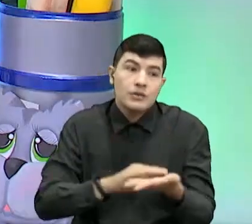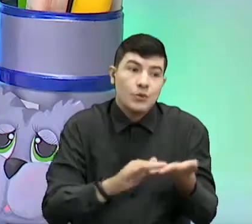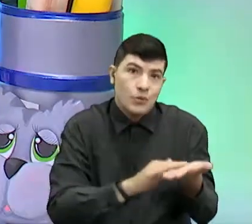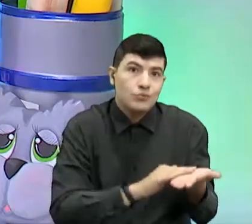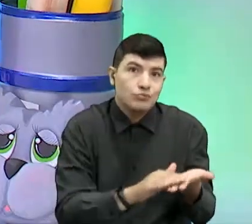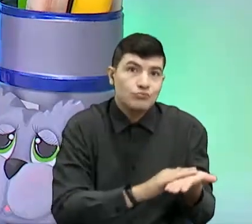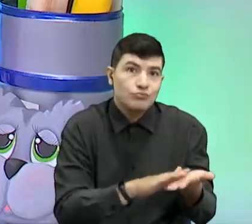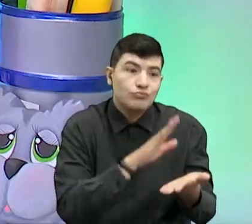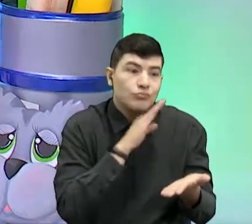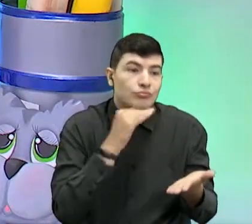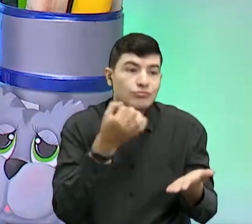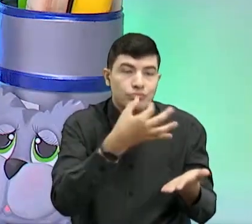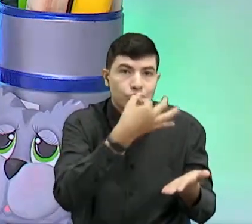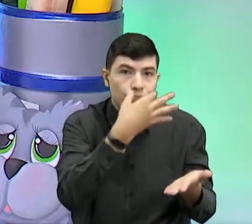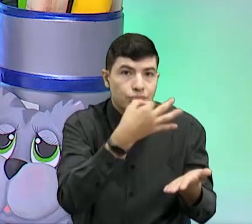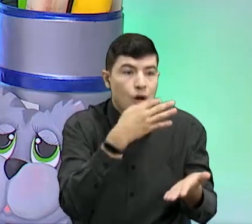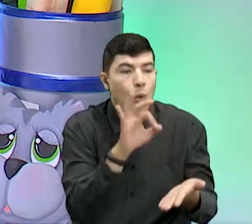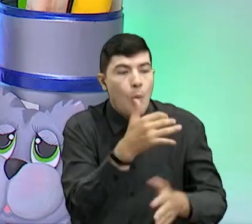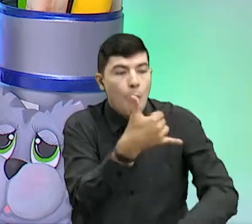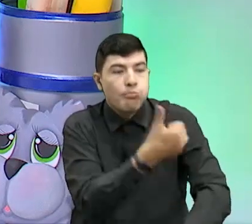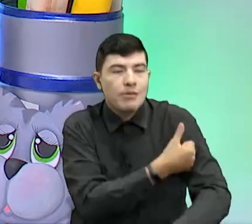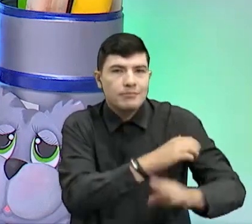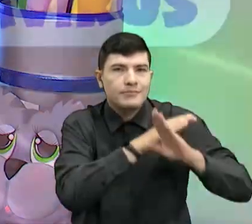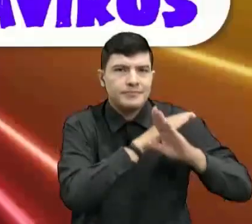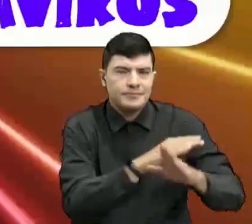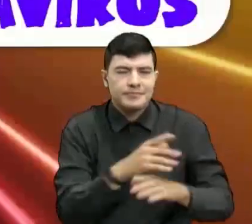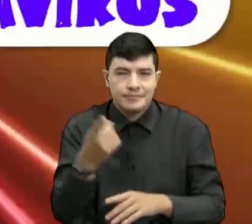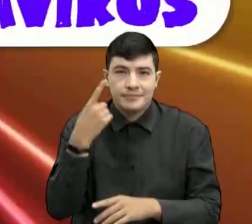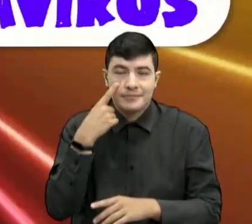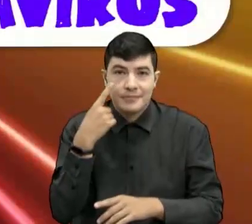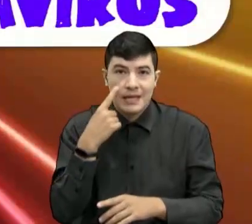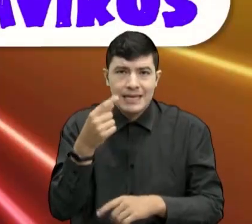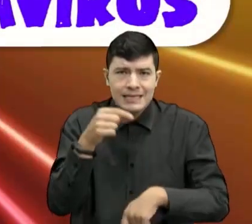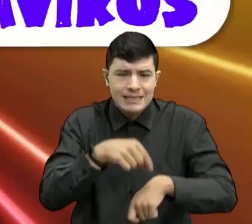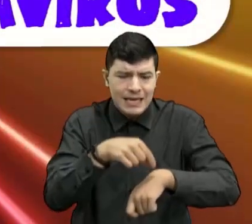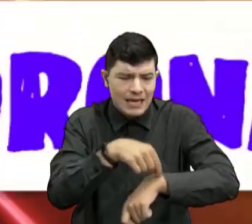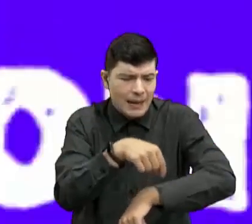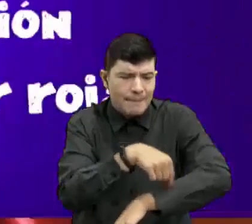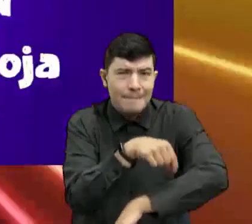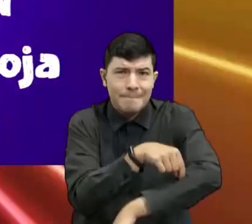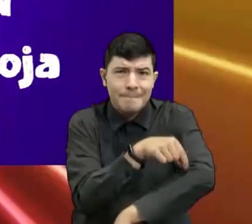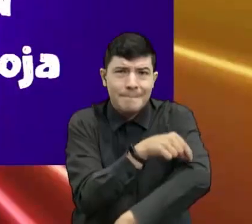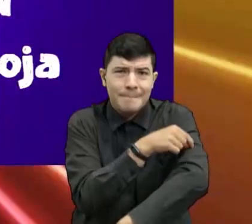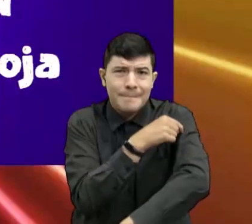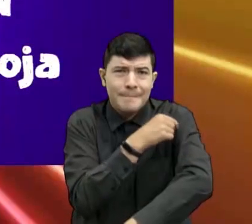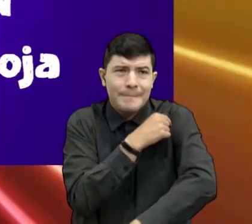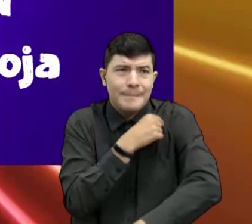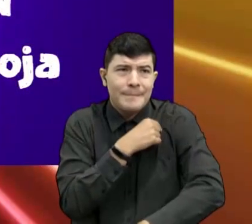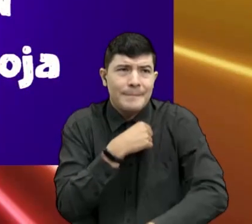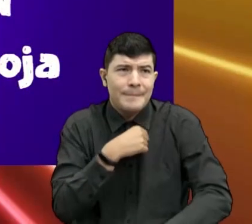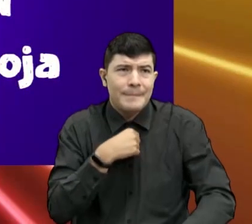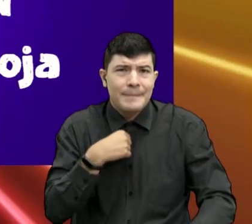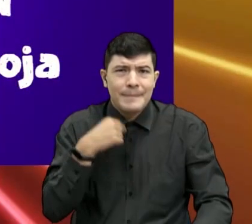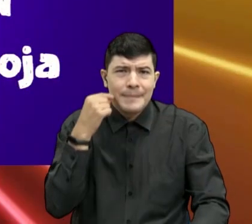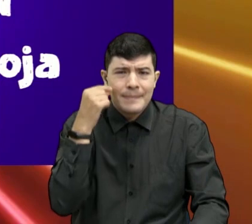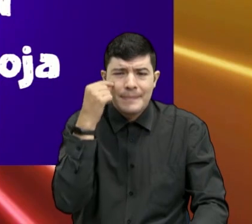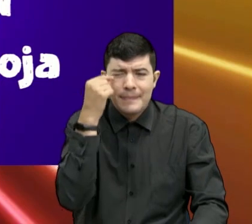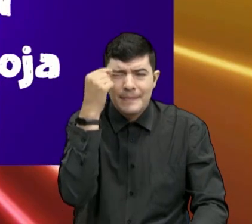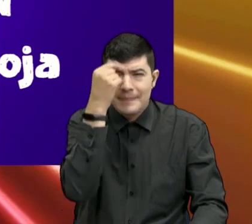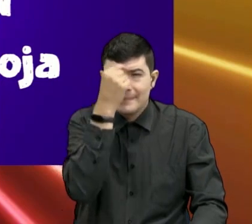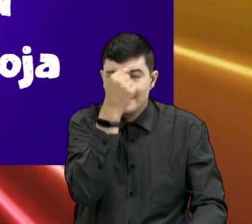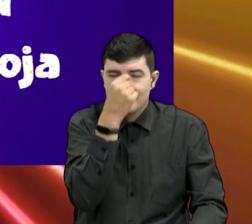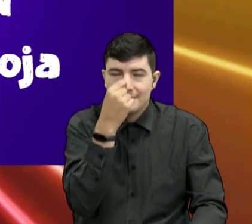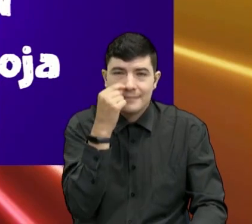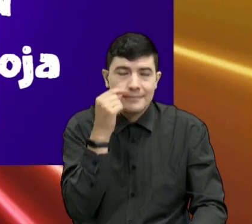A ver, miremos. Bueno, vamos a ver. Dice... El sarampión. A ver, ¿qué será el sarampión? El